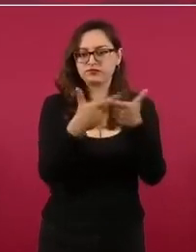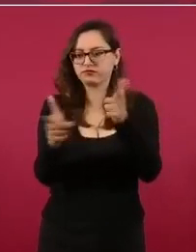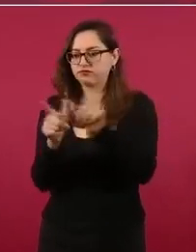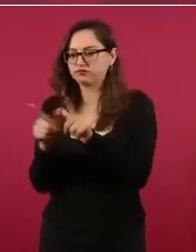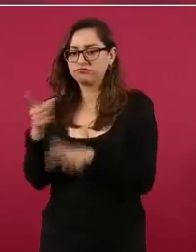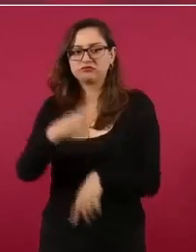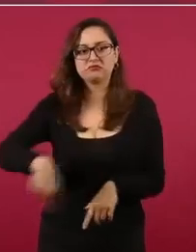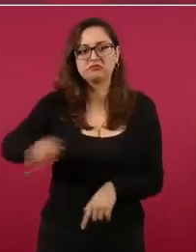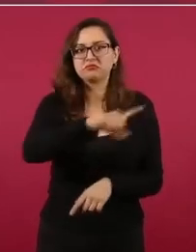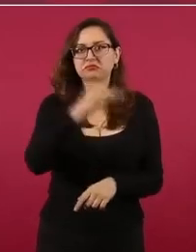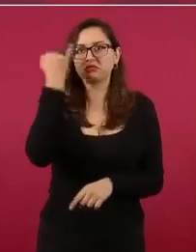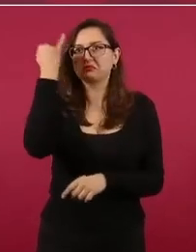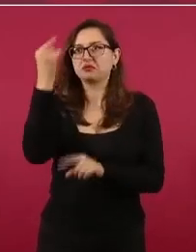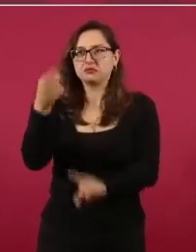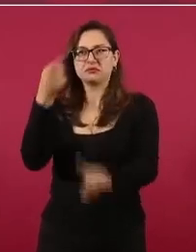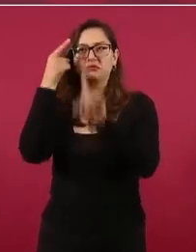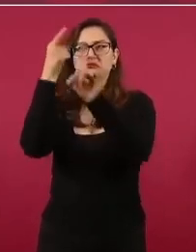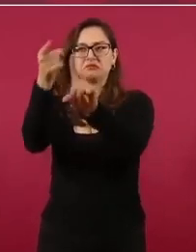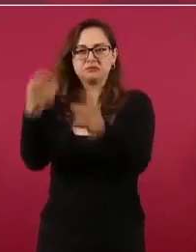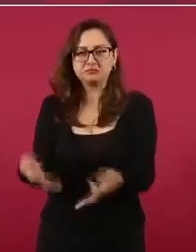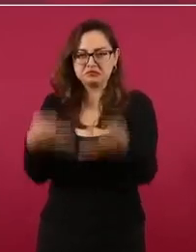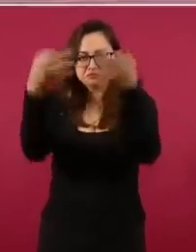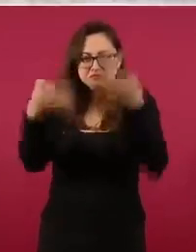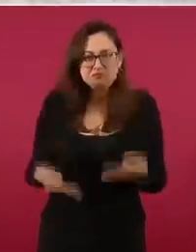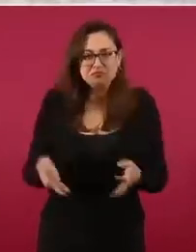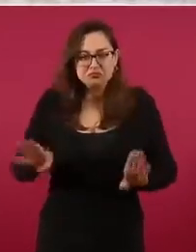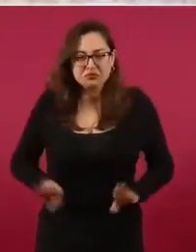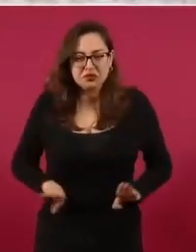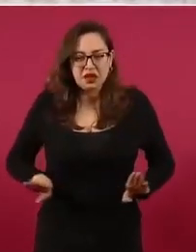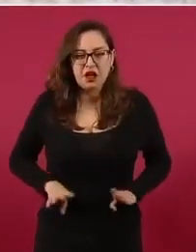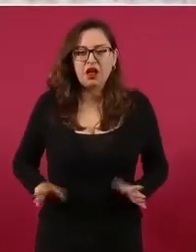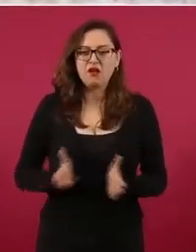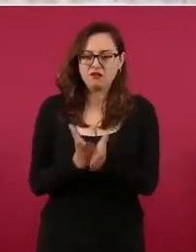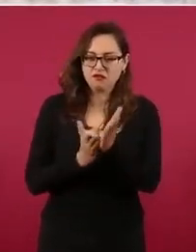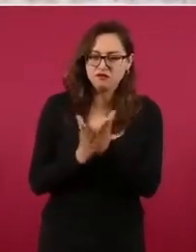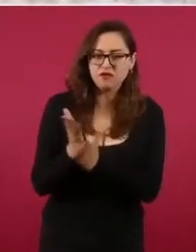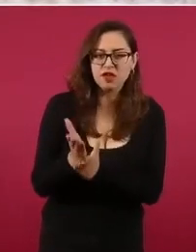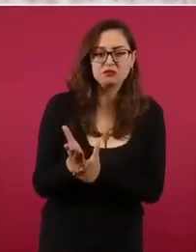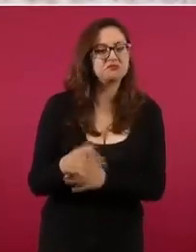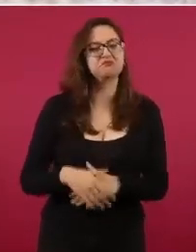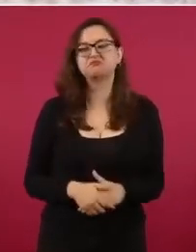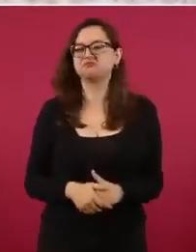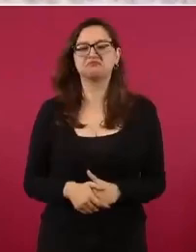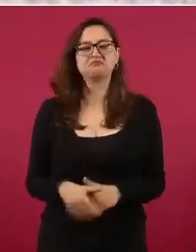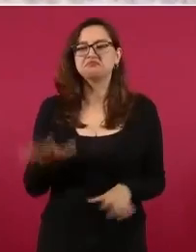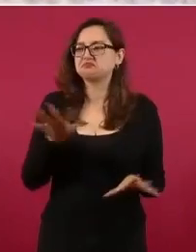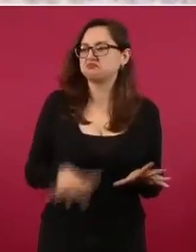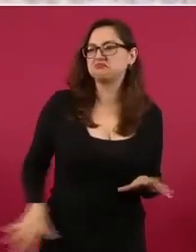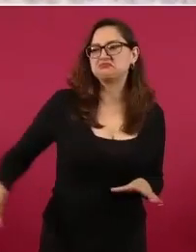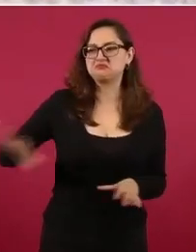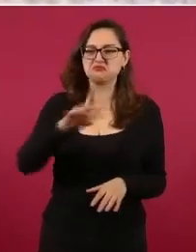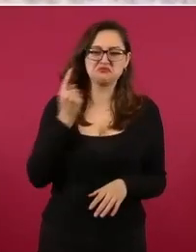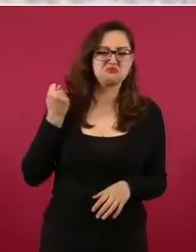ideales, no tienen principios, no les importa el pueblo. Bueno,